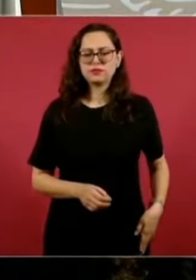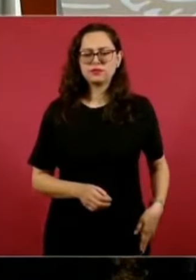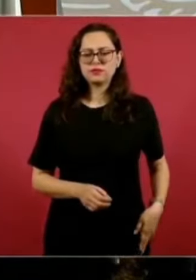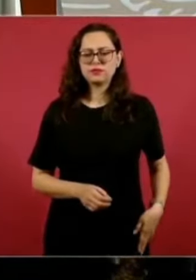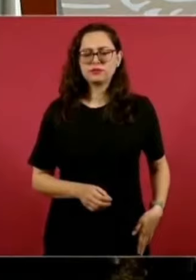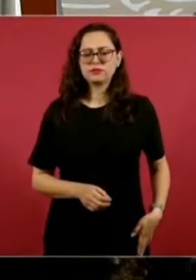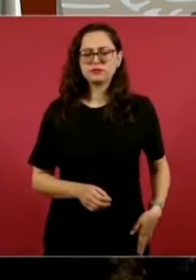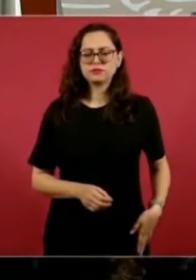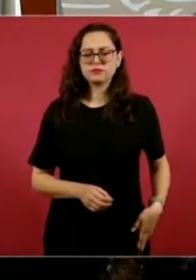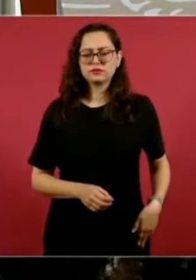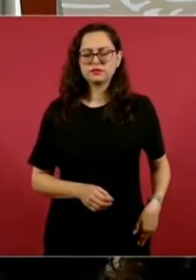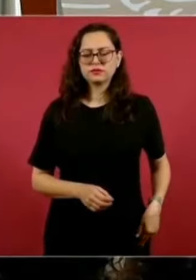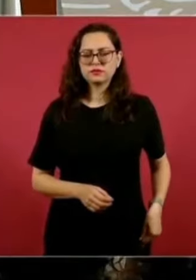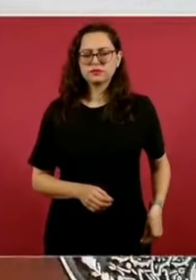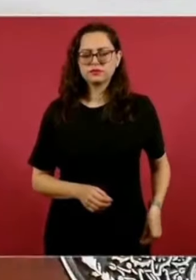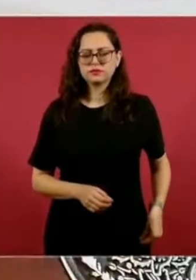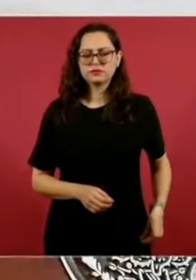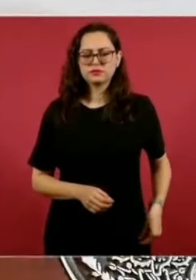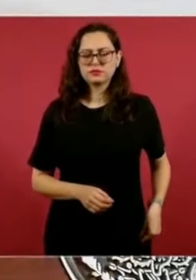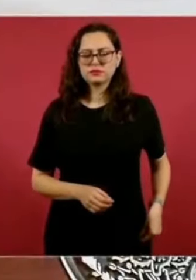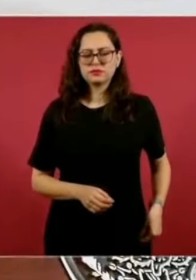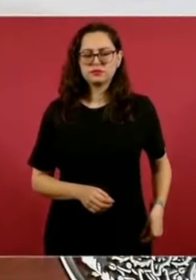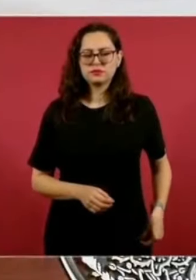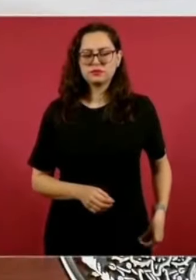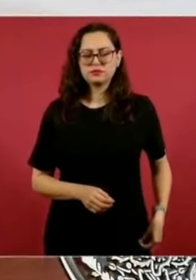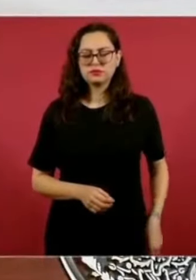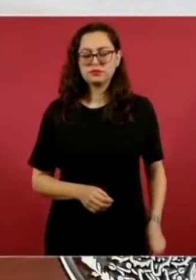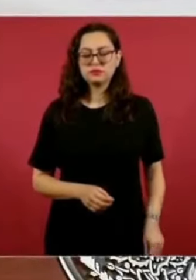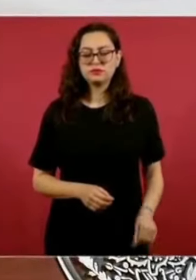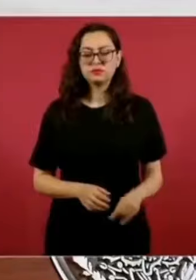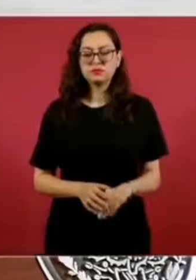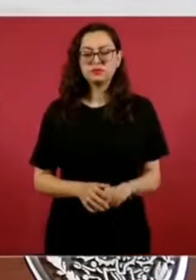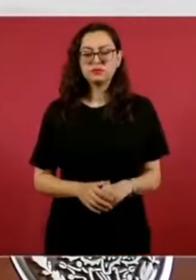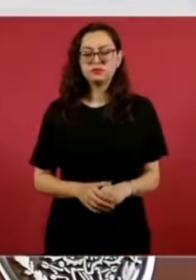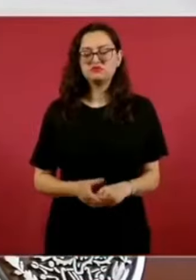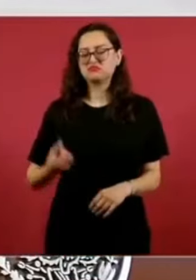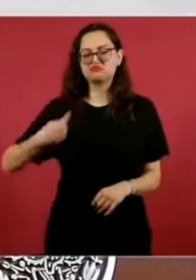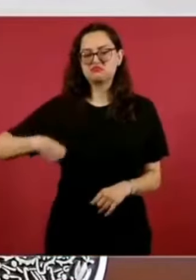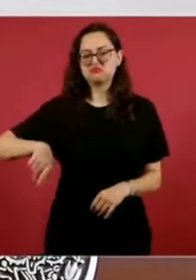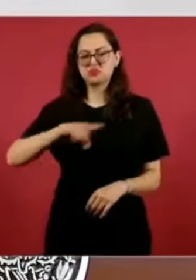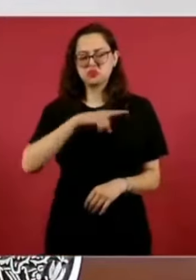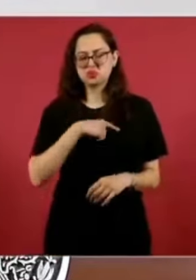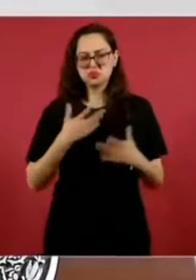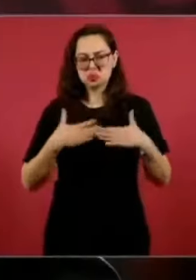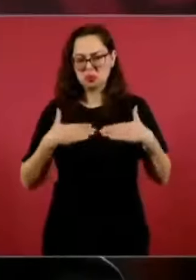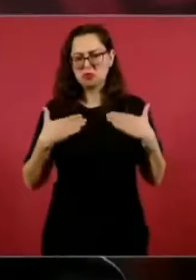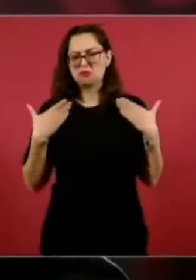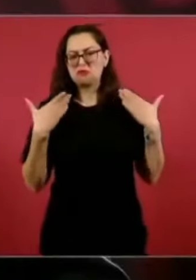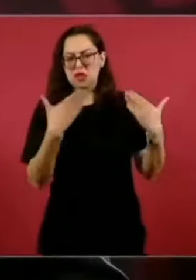No, no, no, no hay desconfianza. No, solo siempre lo que hemos pedido es que haya respeto.